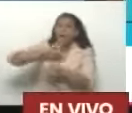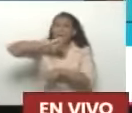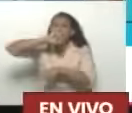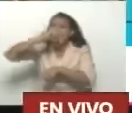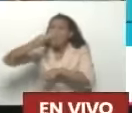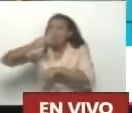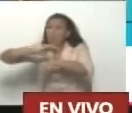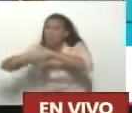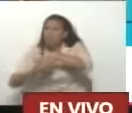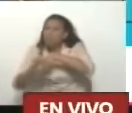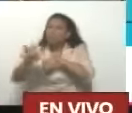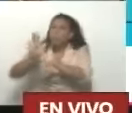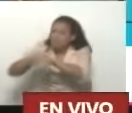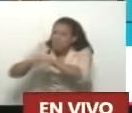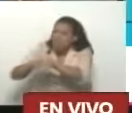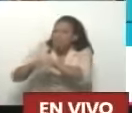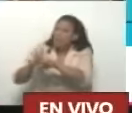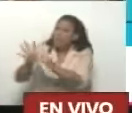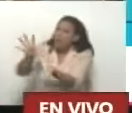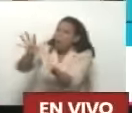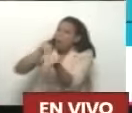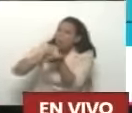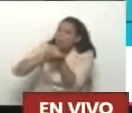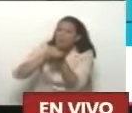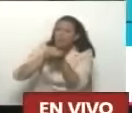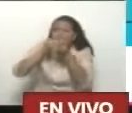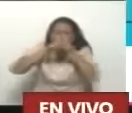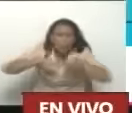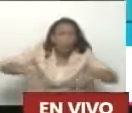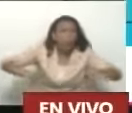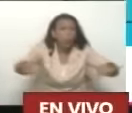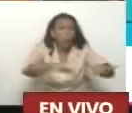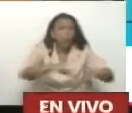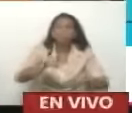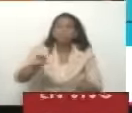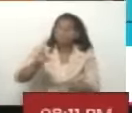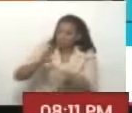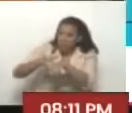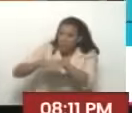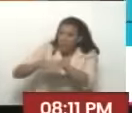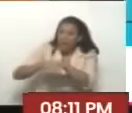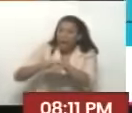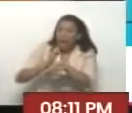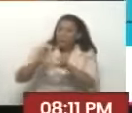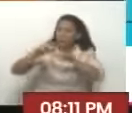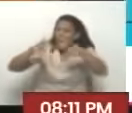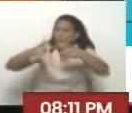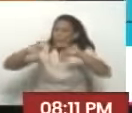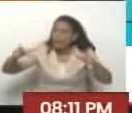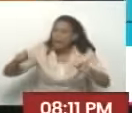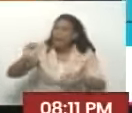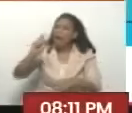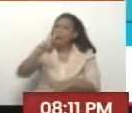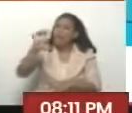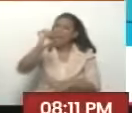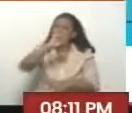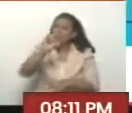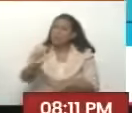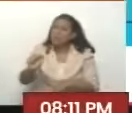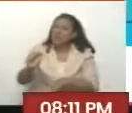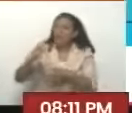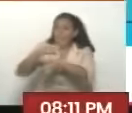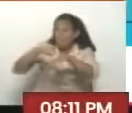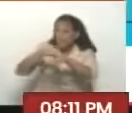Empezando el año Le dije Tenemos que hacer esto En el país Y le dije a Riaza Cuando todavía no era Secretario General Si no era